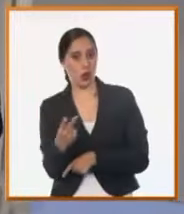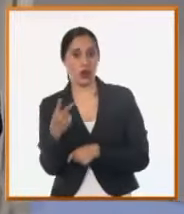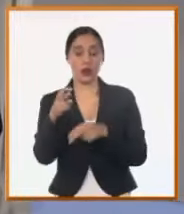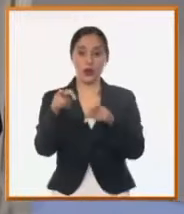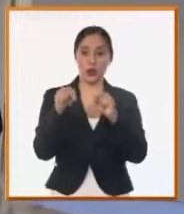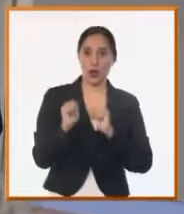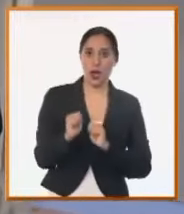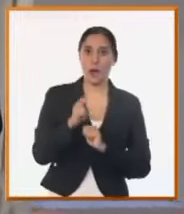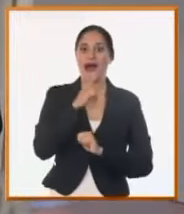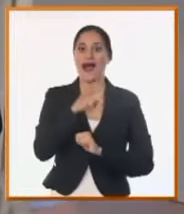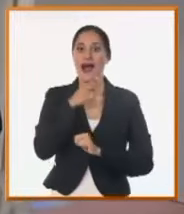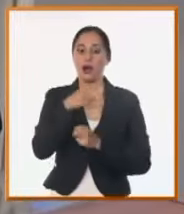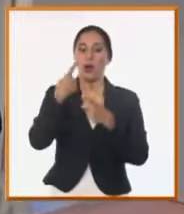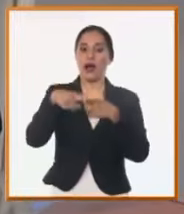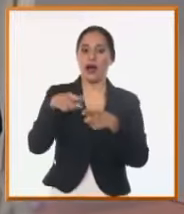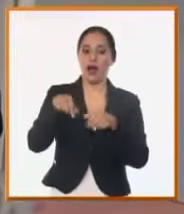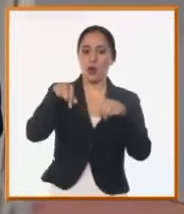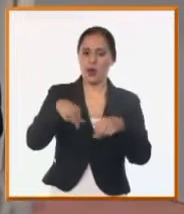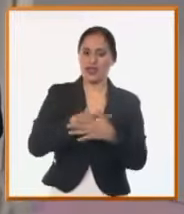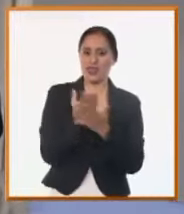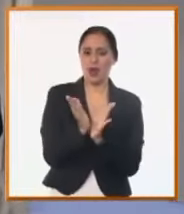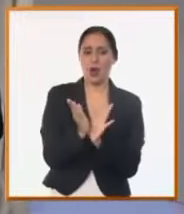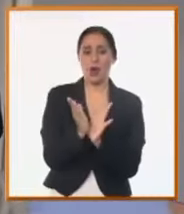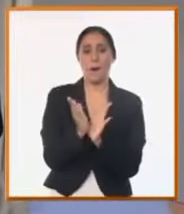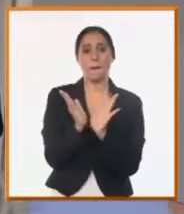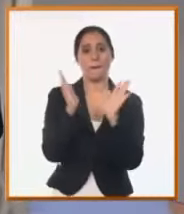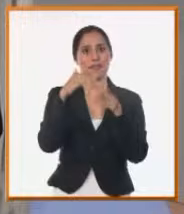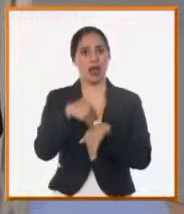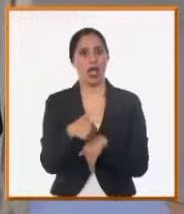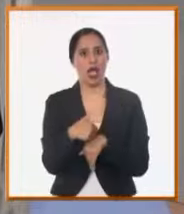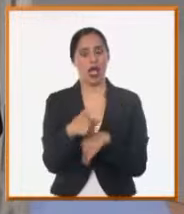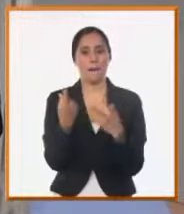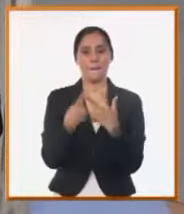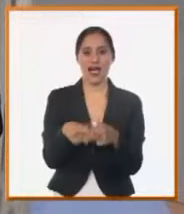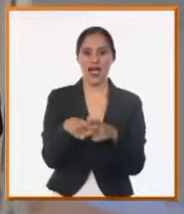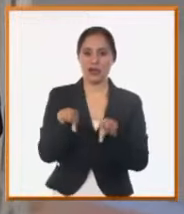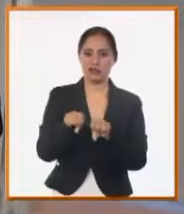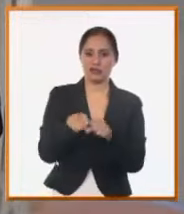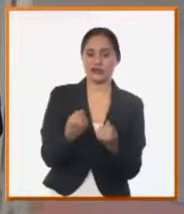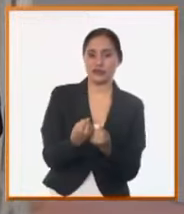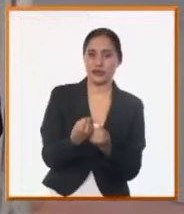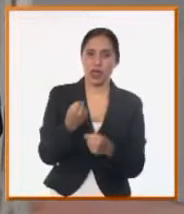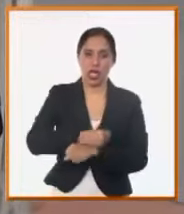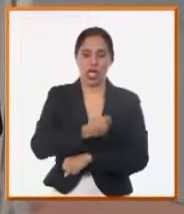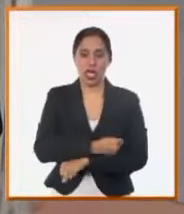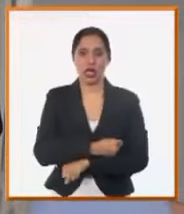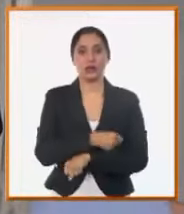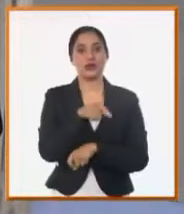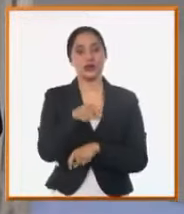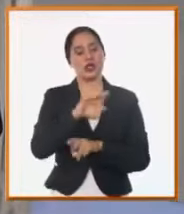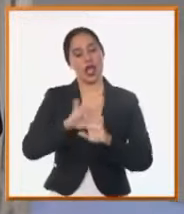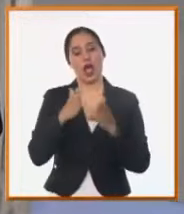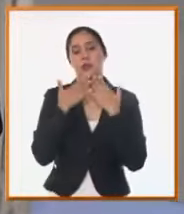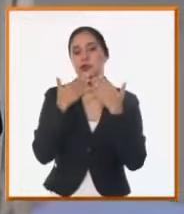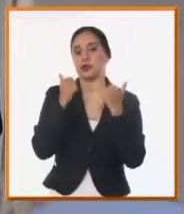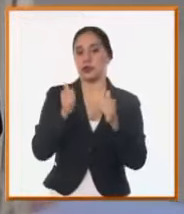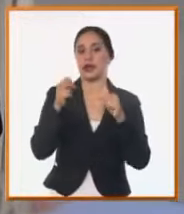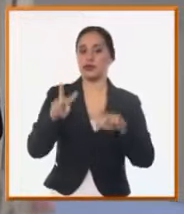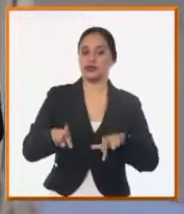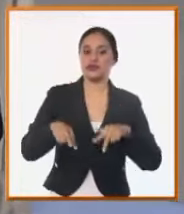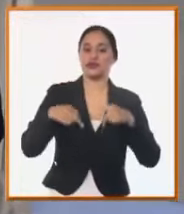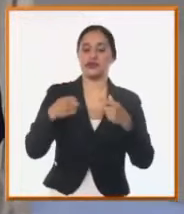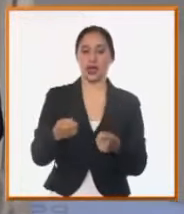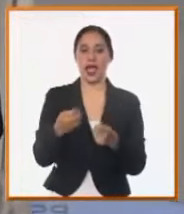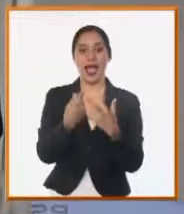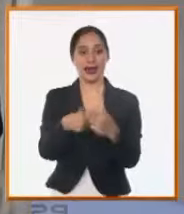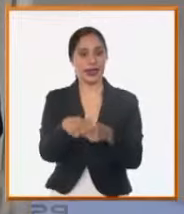no llegaba y sin embargo en el día de hoy se fue a una conductora dentro de la ciudad de 400 milímetros que ya se están creando las condiciones para comenzar de inmediato a reparar la